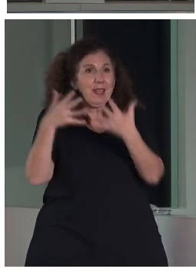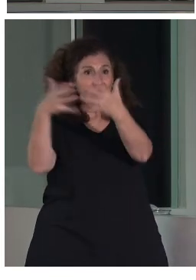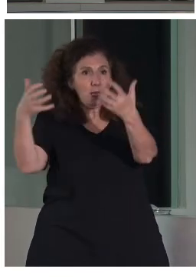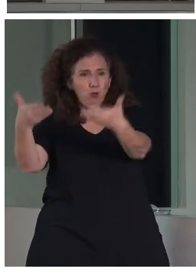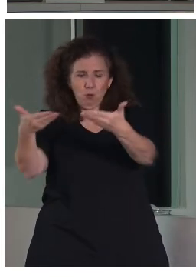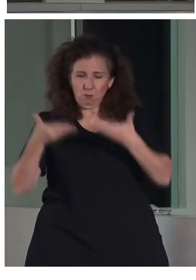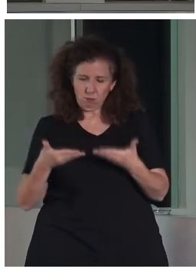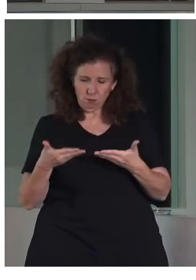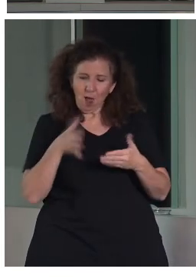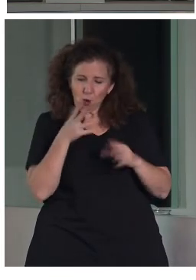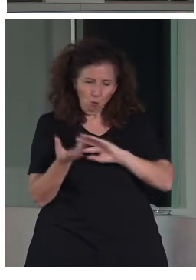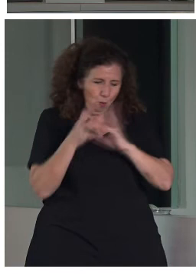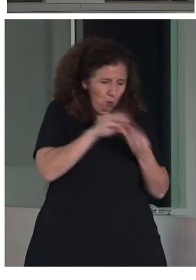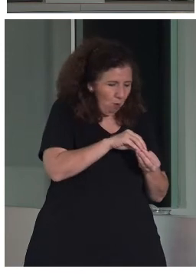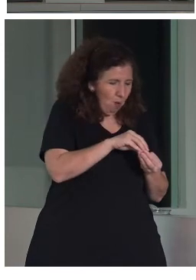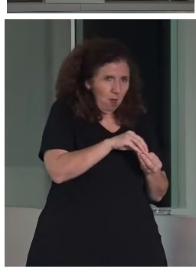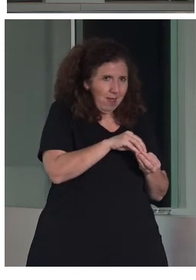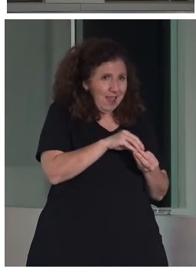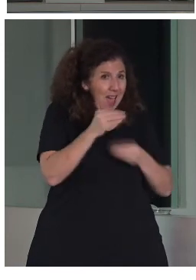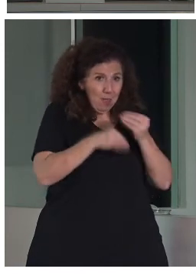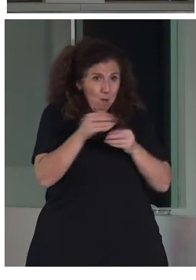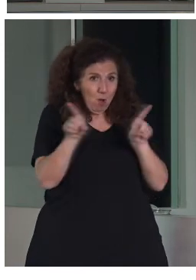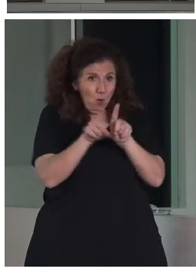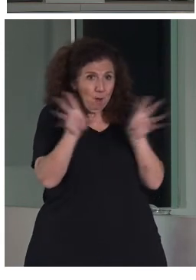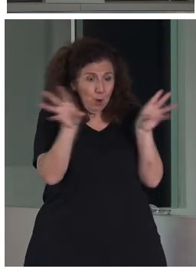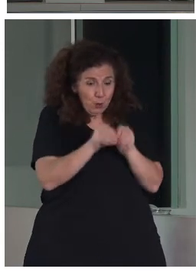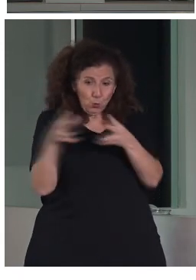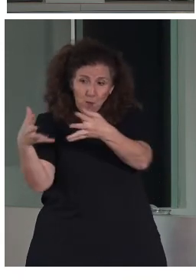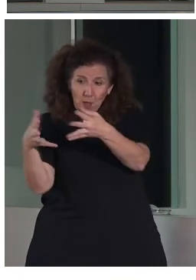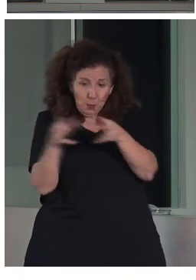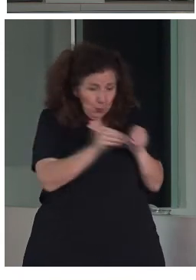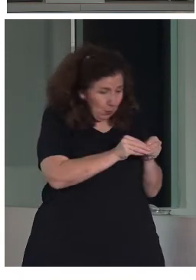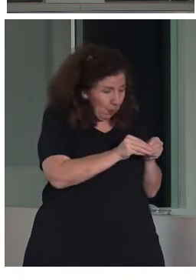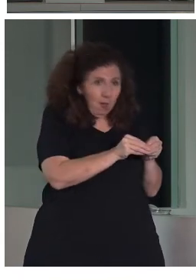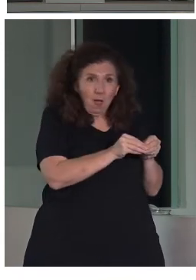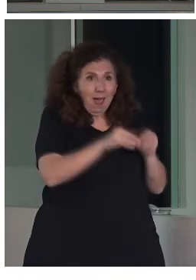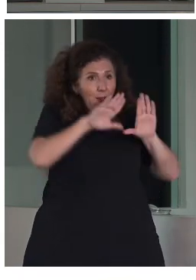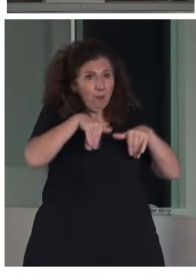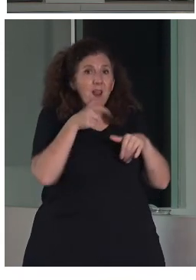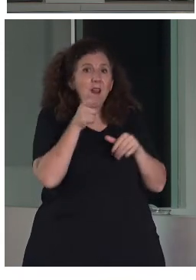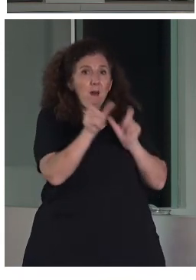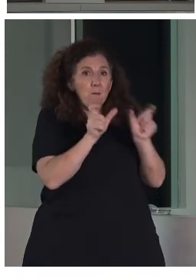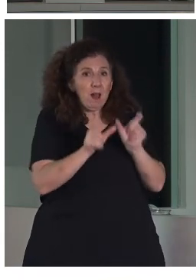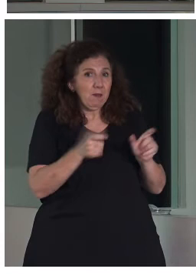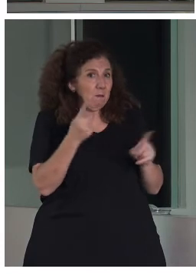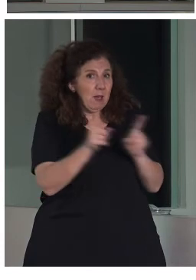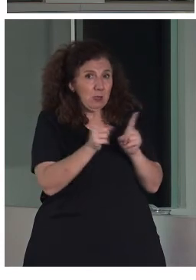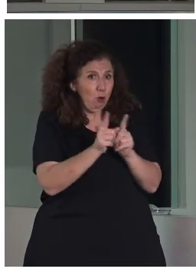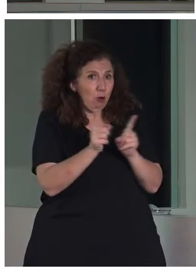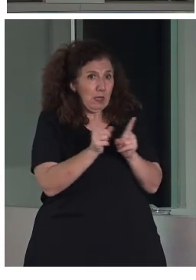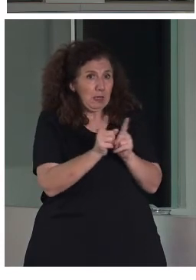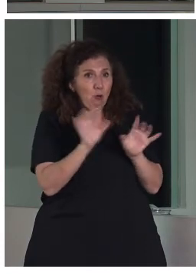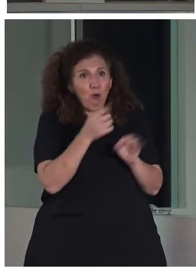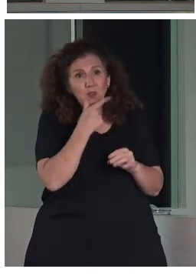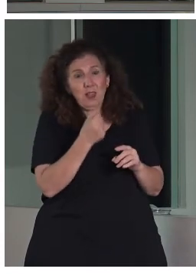estaremos transmitiendo los mismos problemas que tienen esos originales, solo que con frases a lo mejor más cortas o con palabras